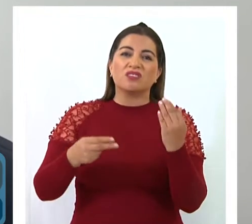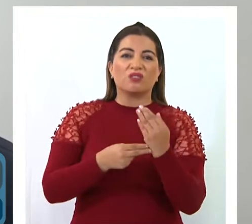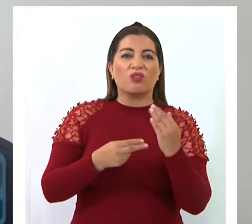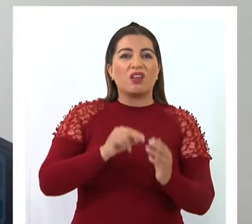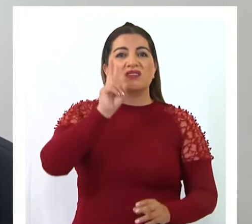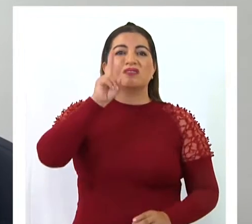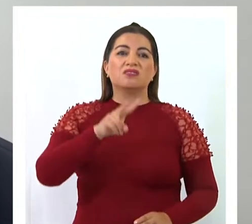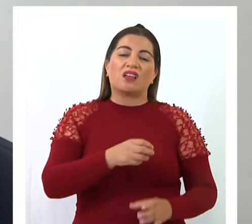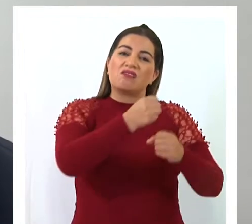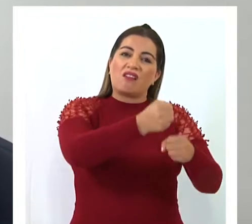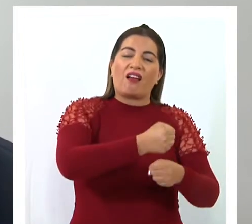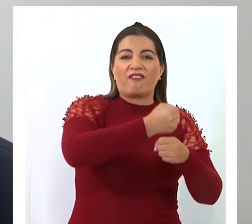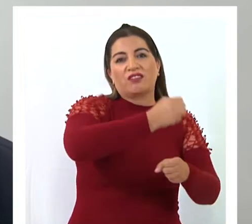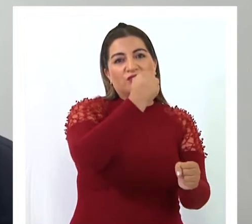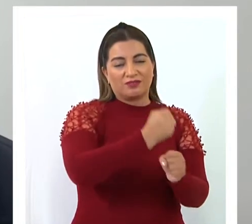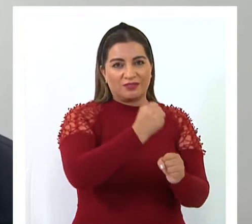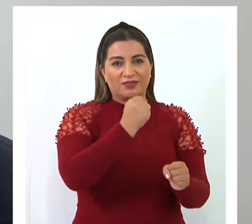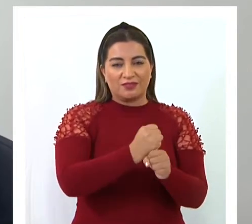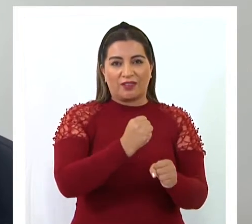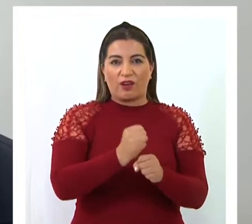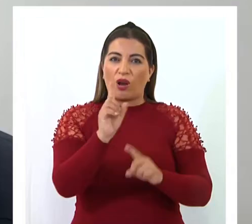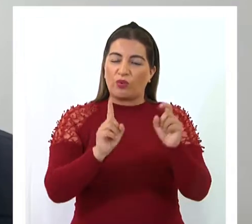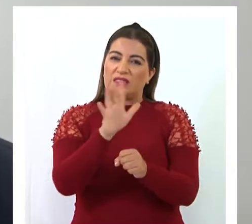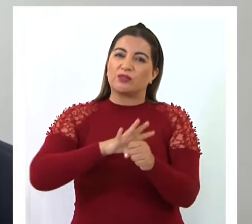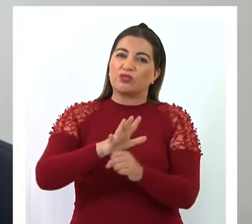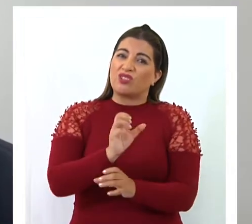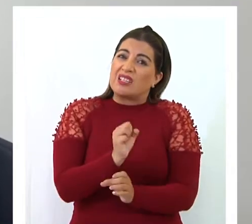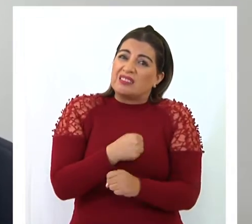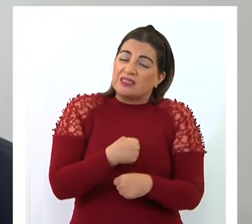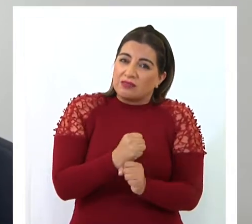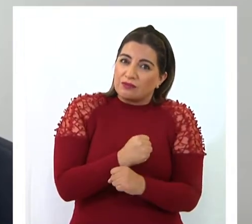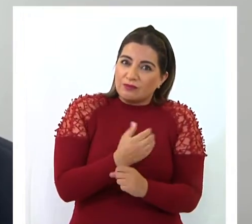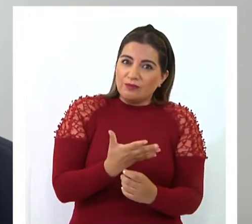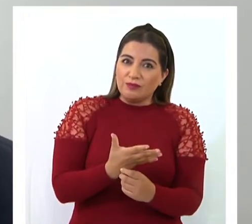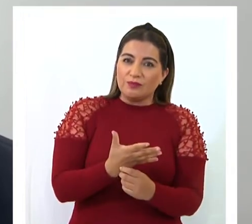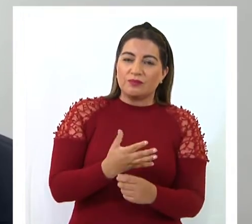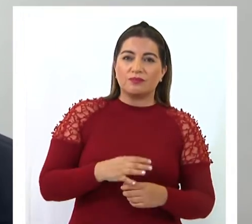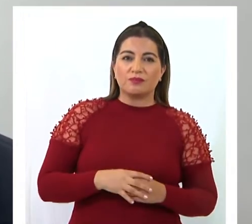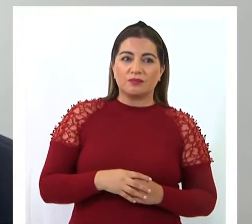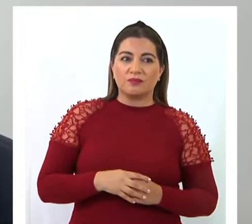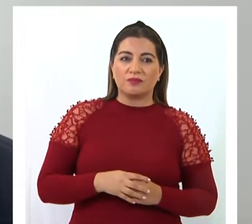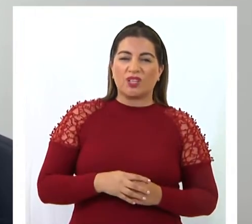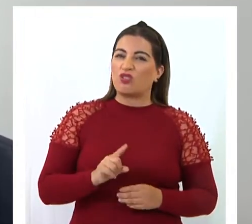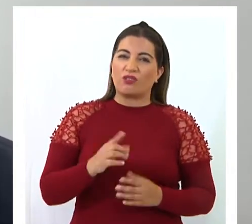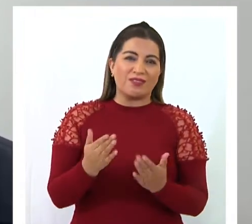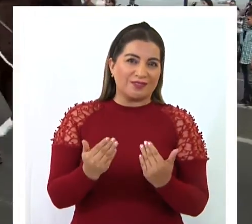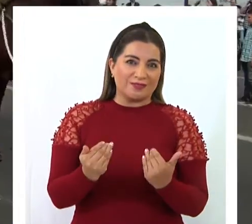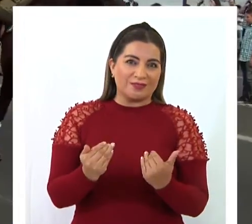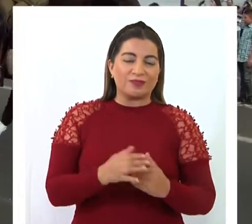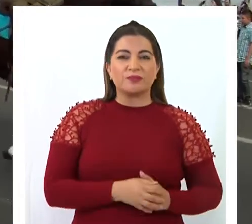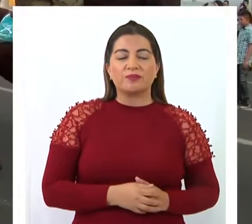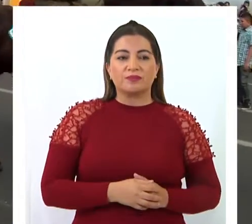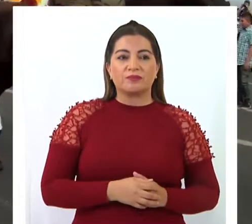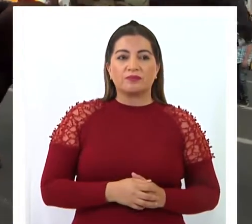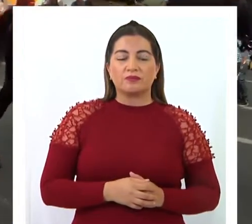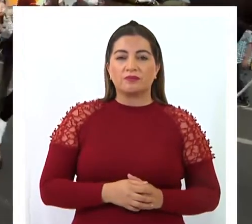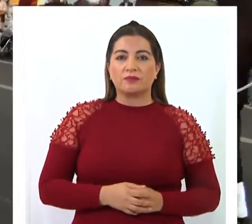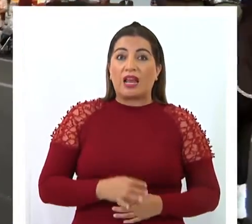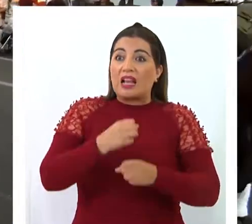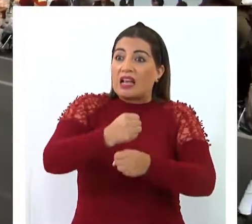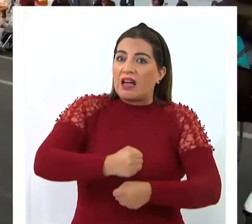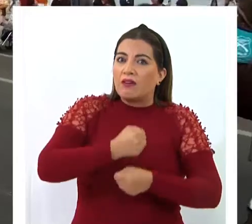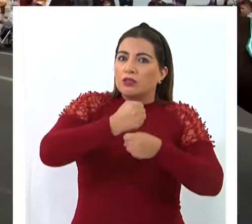tener que someter a los animales a situaciones de estrés que probablemente no son necesarias. El patrullaje